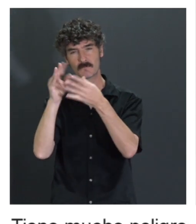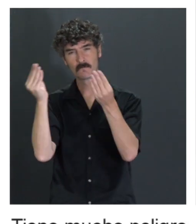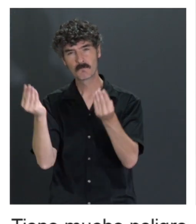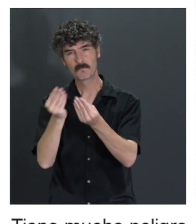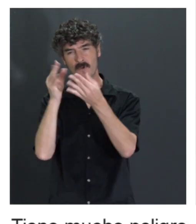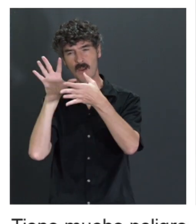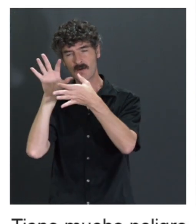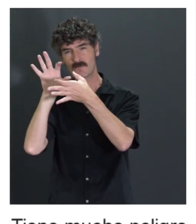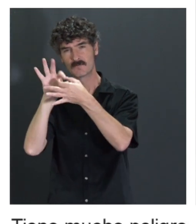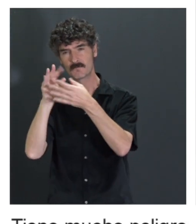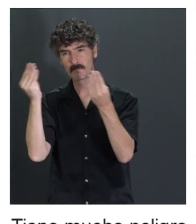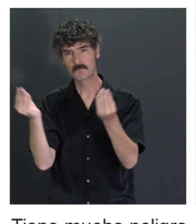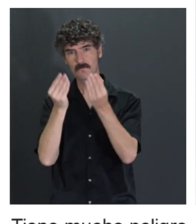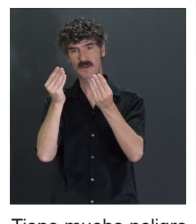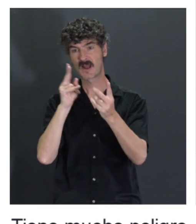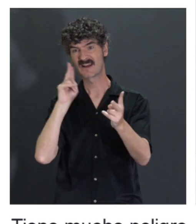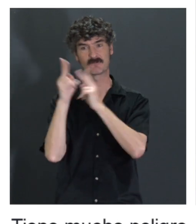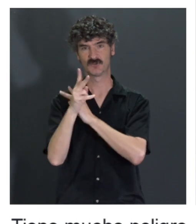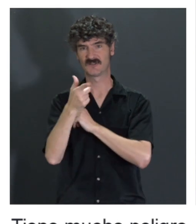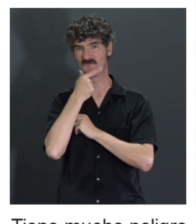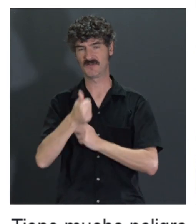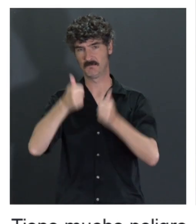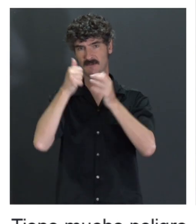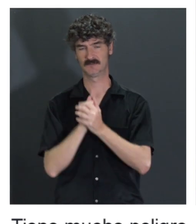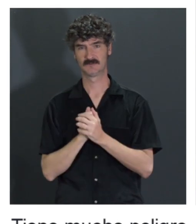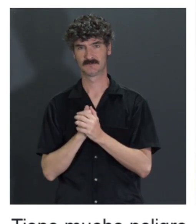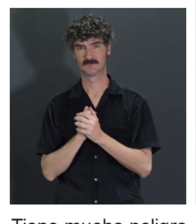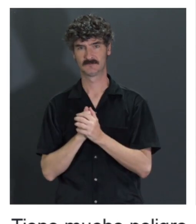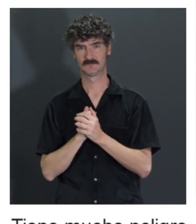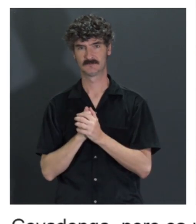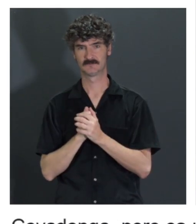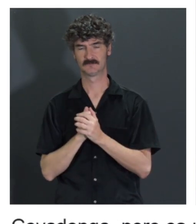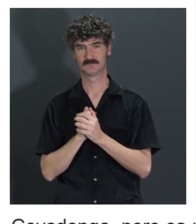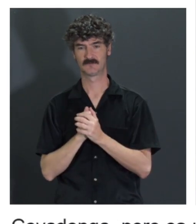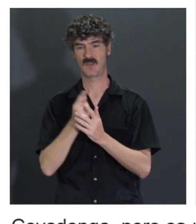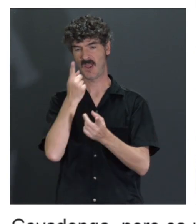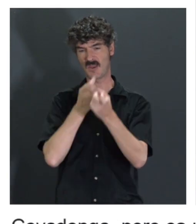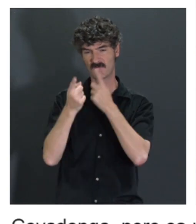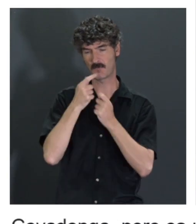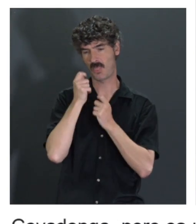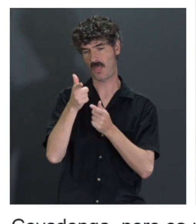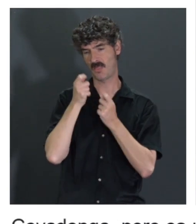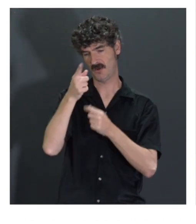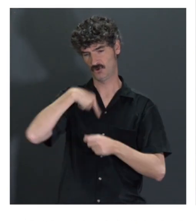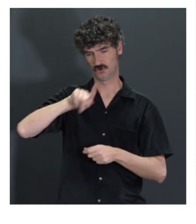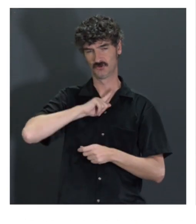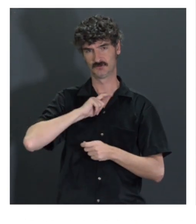cada vez más la respuesta, vayan aprendiendo. Y luego, pues eso, mucha información que le vamos dando nosotros